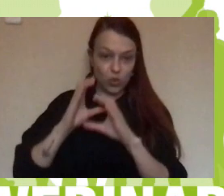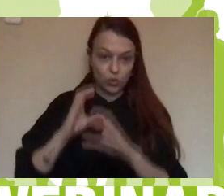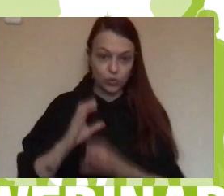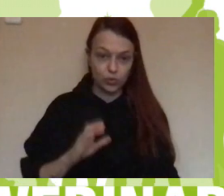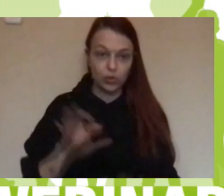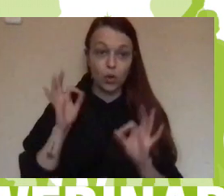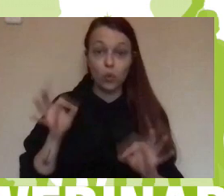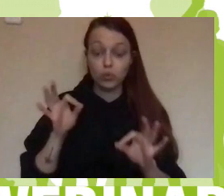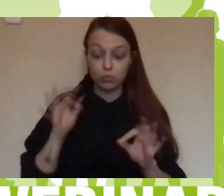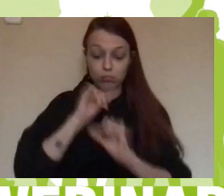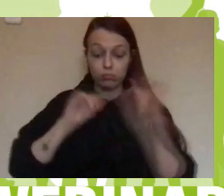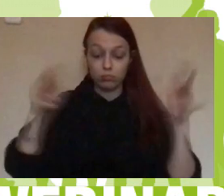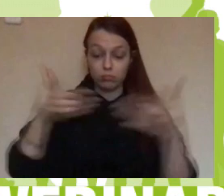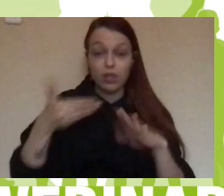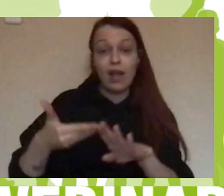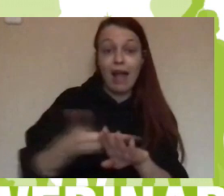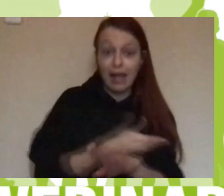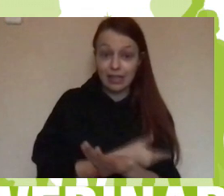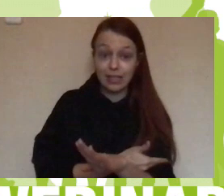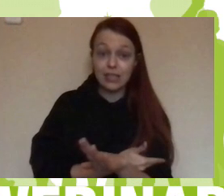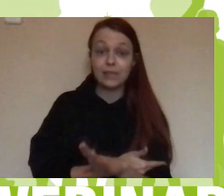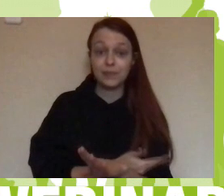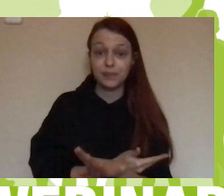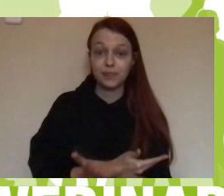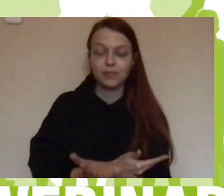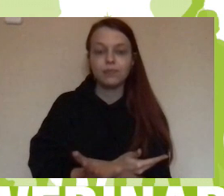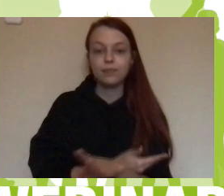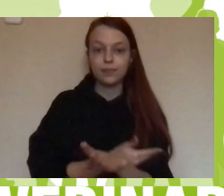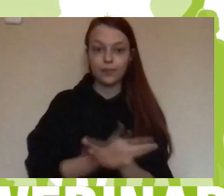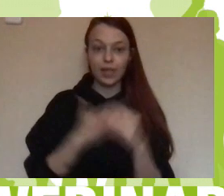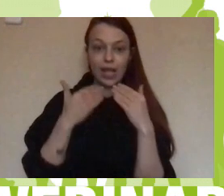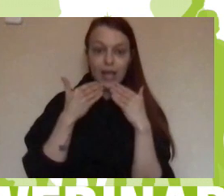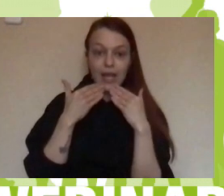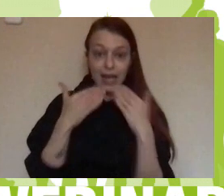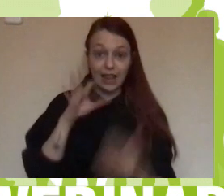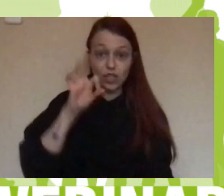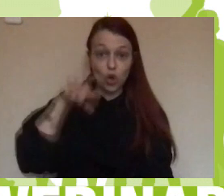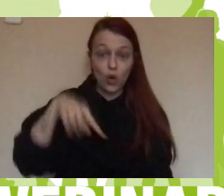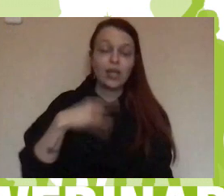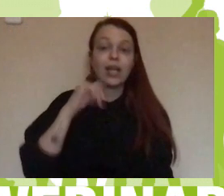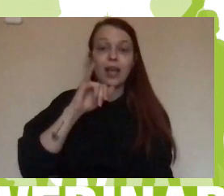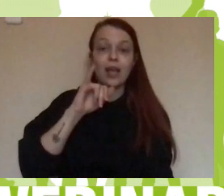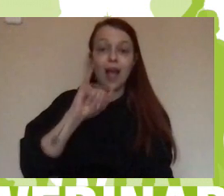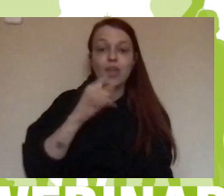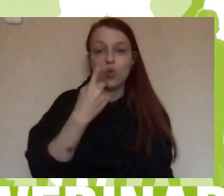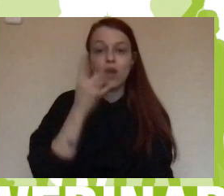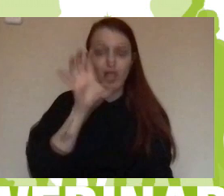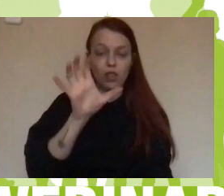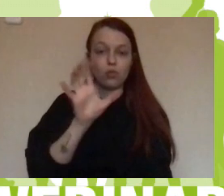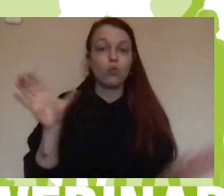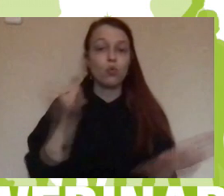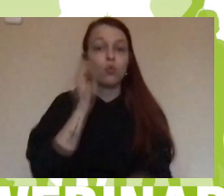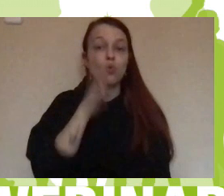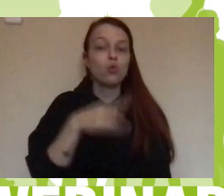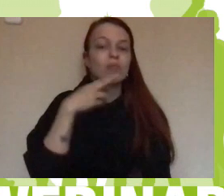de la pandemia habíamos creado con la ONG Ayuda Nación el Club Genias, que era